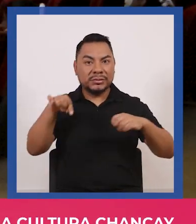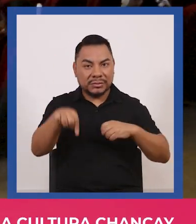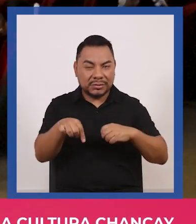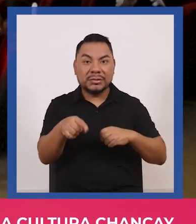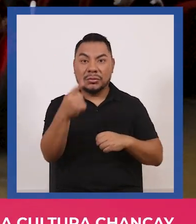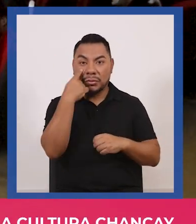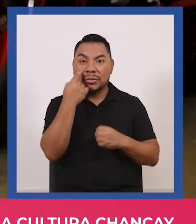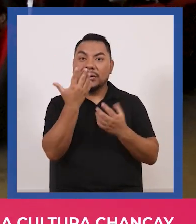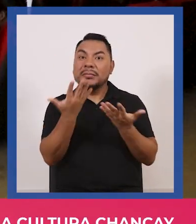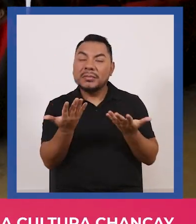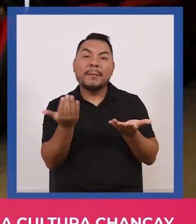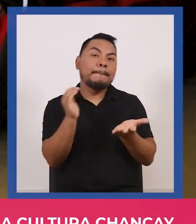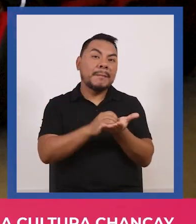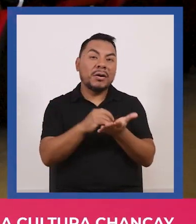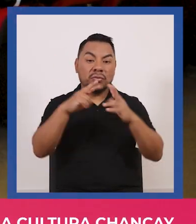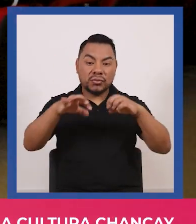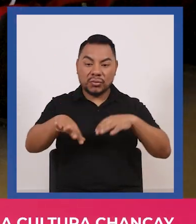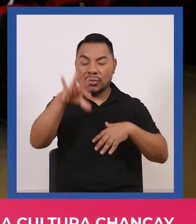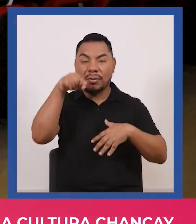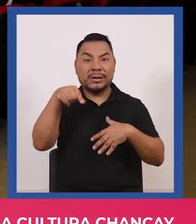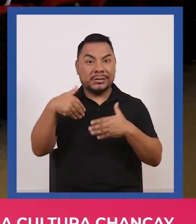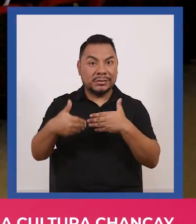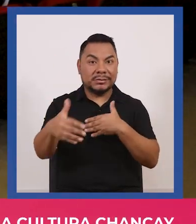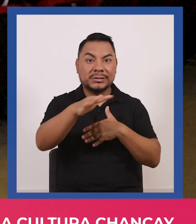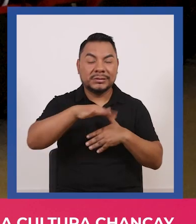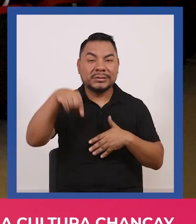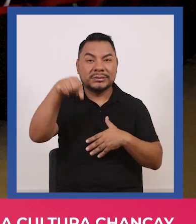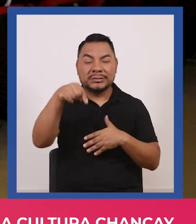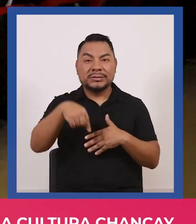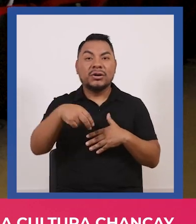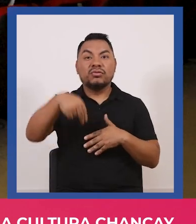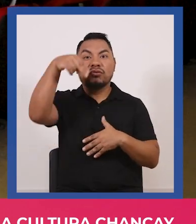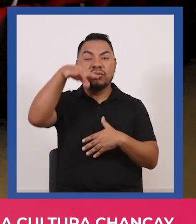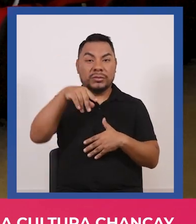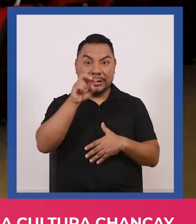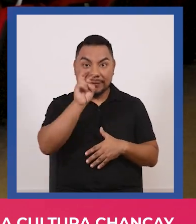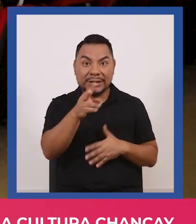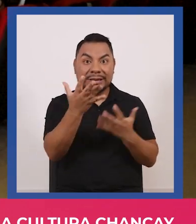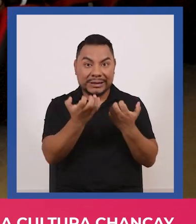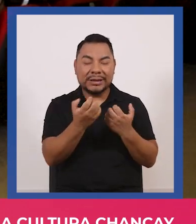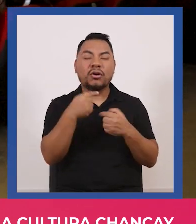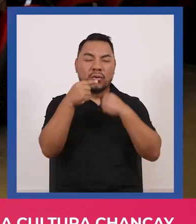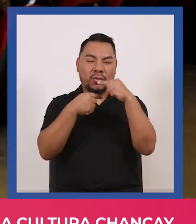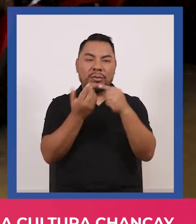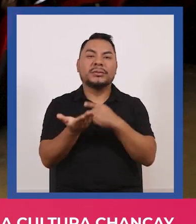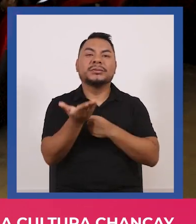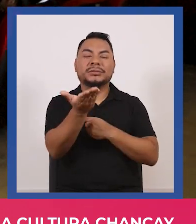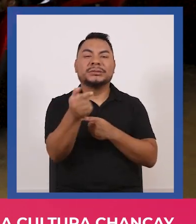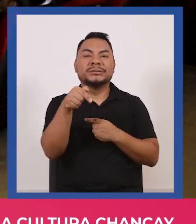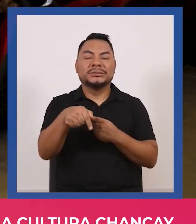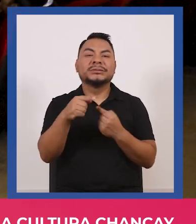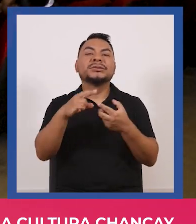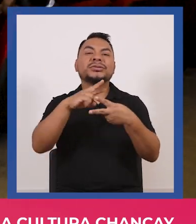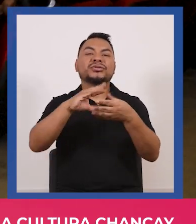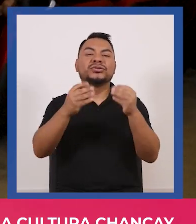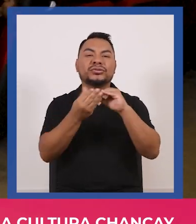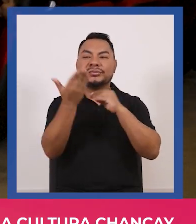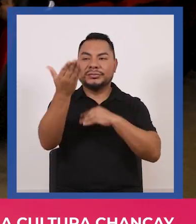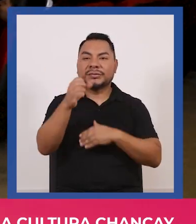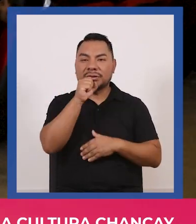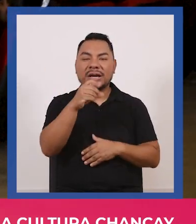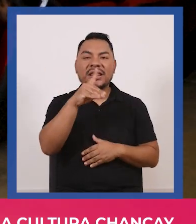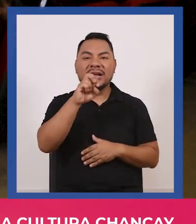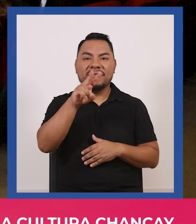qué otros descubrimientos se han llevado a cabo en el norte chico? se lo contamos a continuación en la nota de nuestro